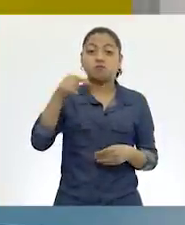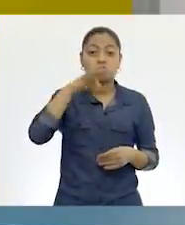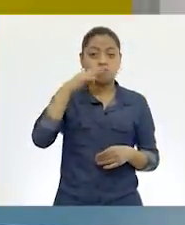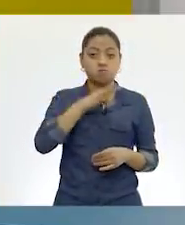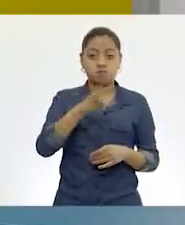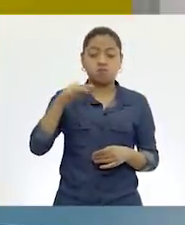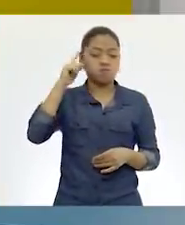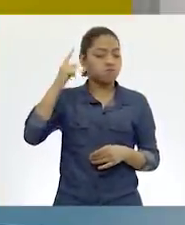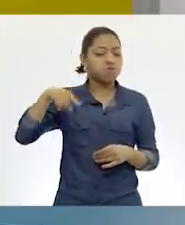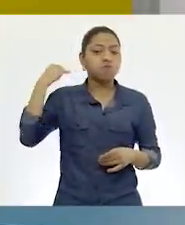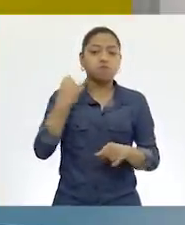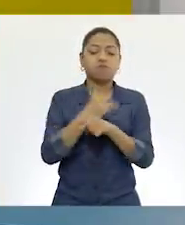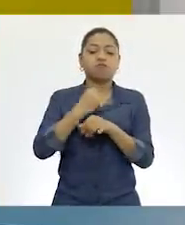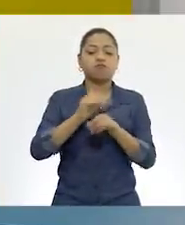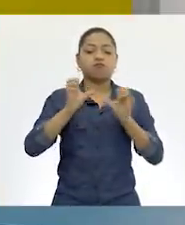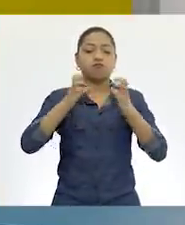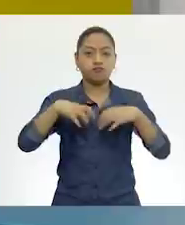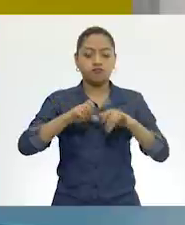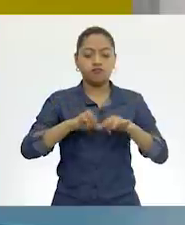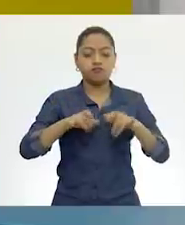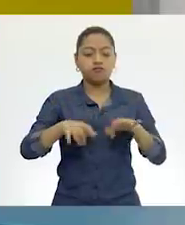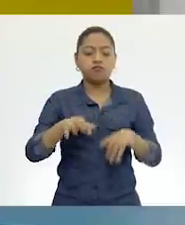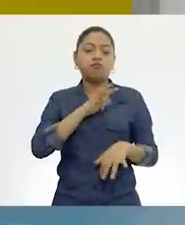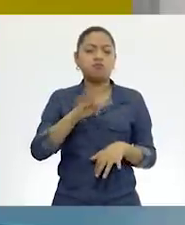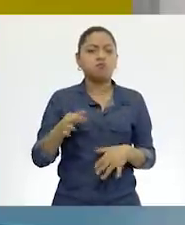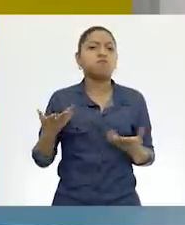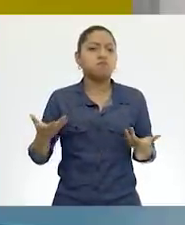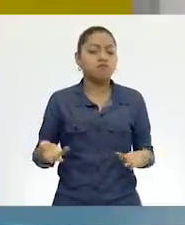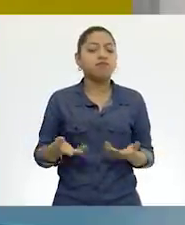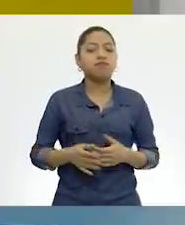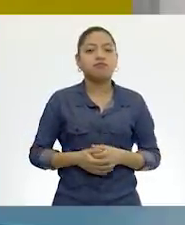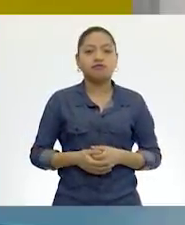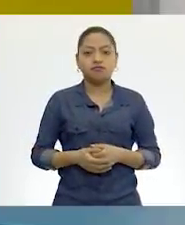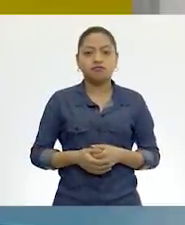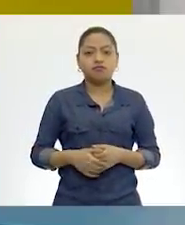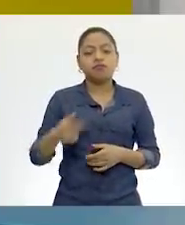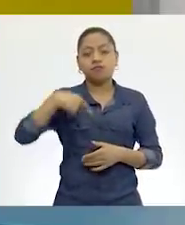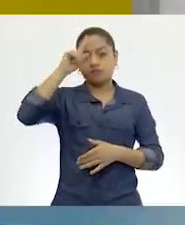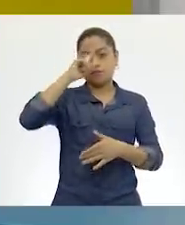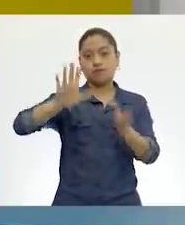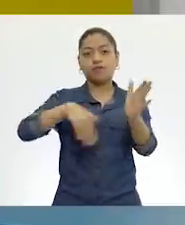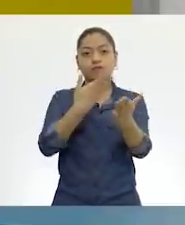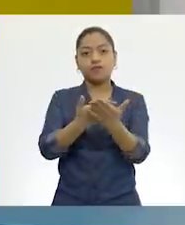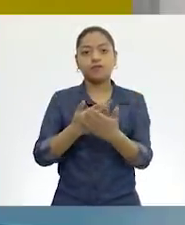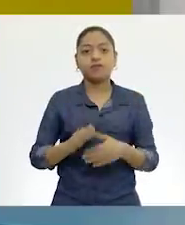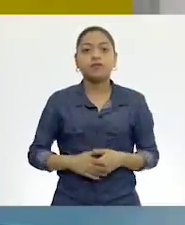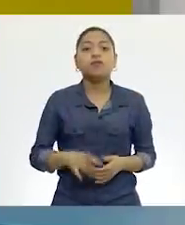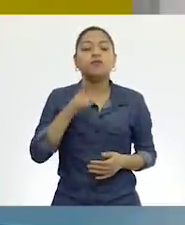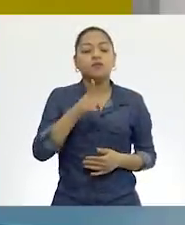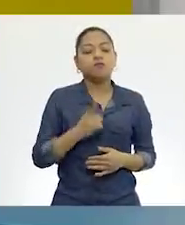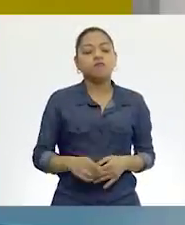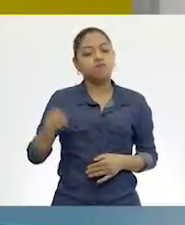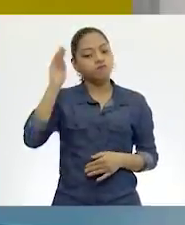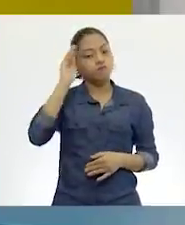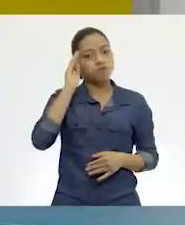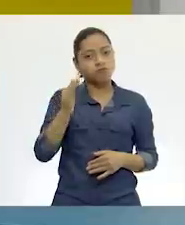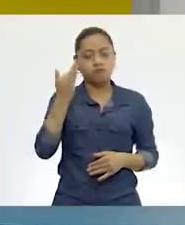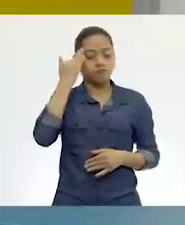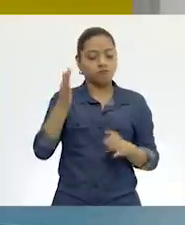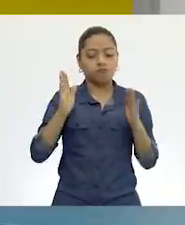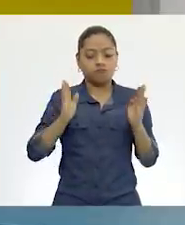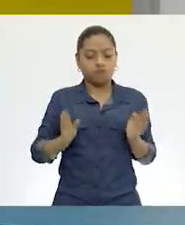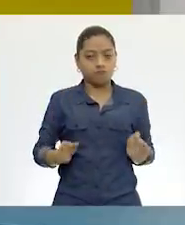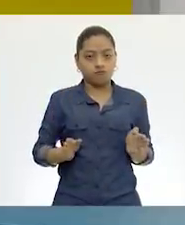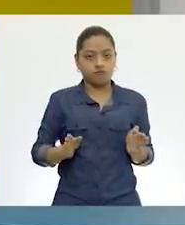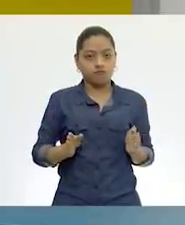a este tipo de recurso, pues aquí yo te recomiendo que consideres un tiempo prudente, que